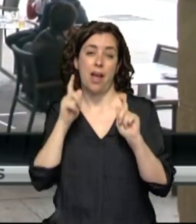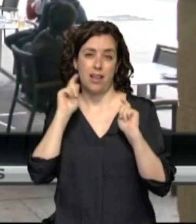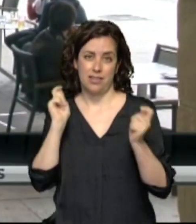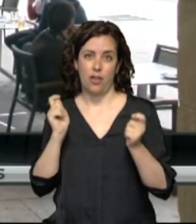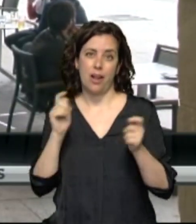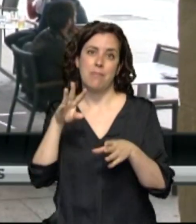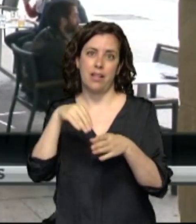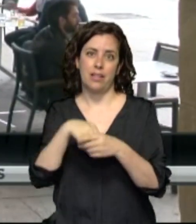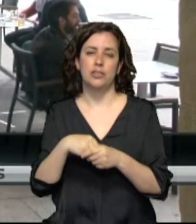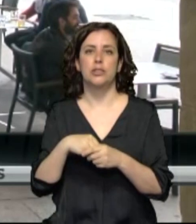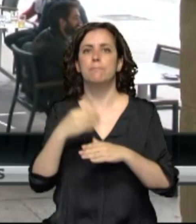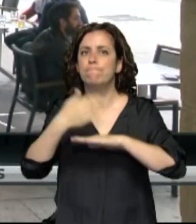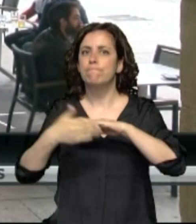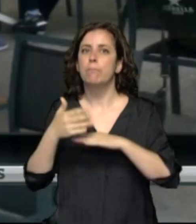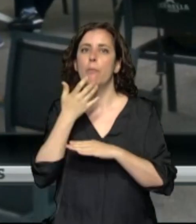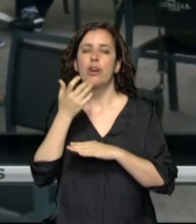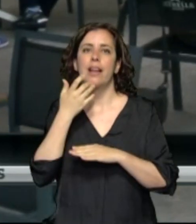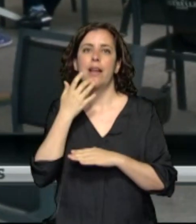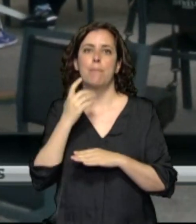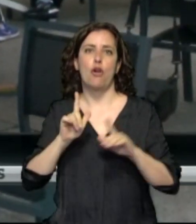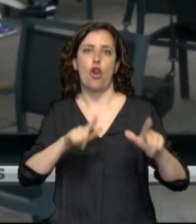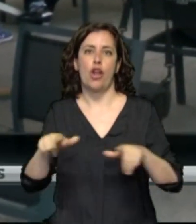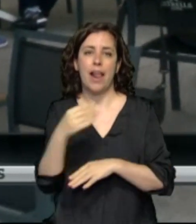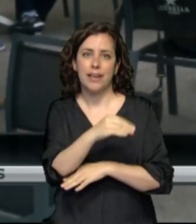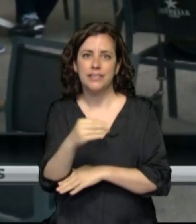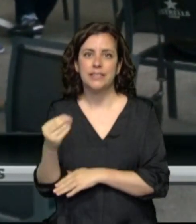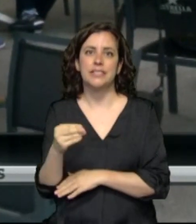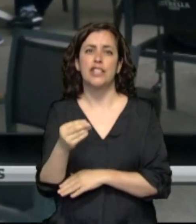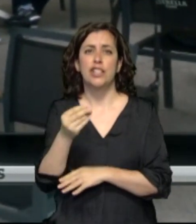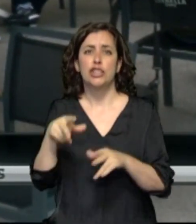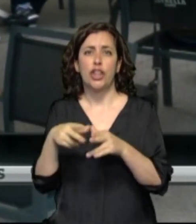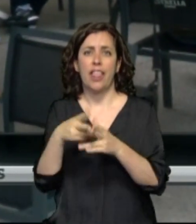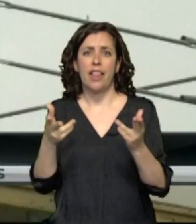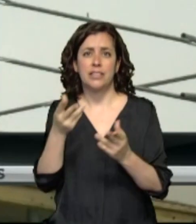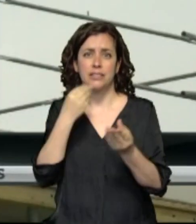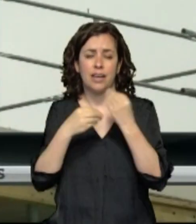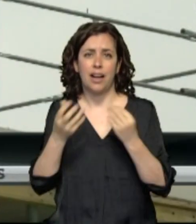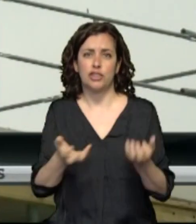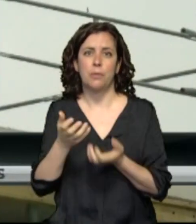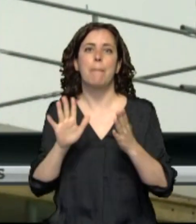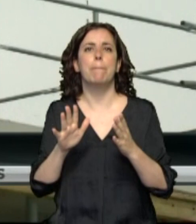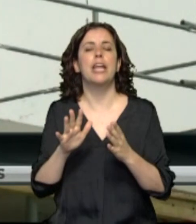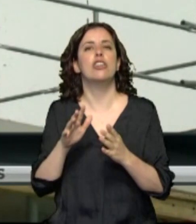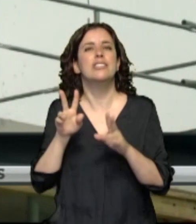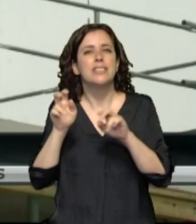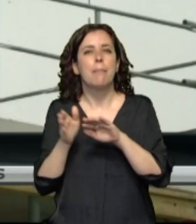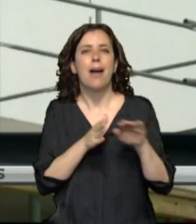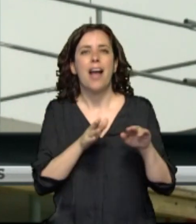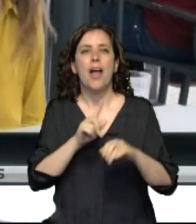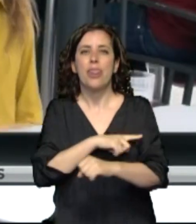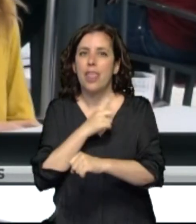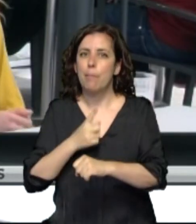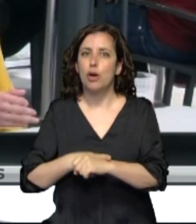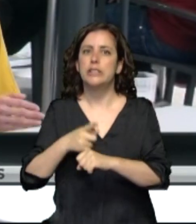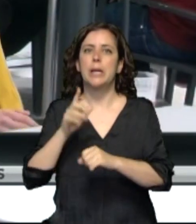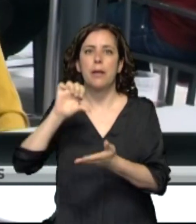restricciones como la de los piperos, bajeras y sociedades gastronómicas pero que amplía límites de término municipal para hacer deporte además